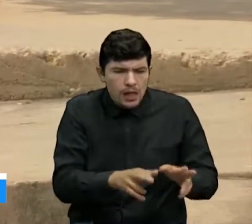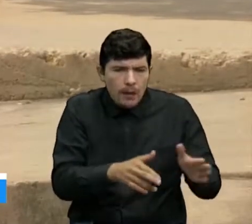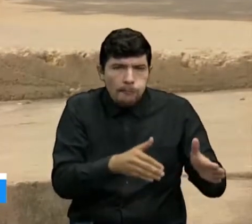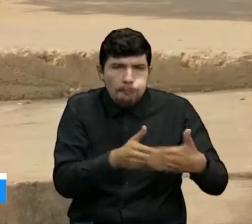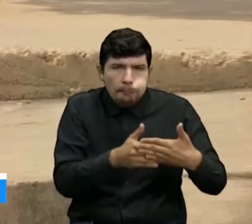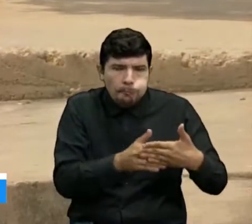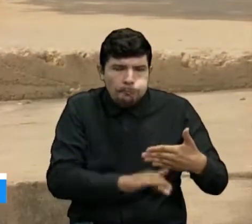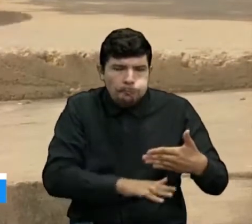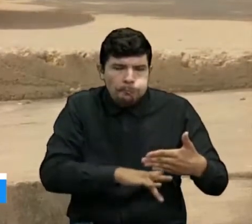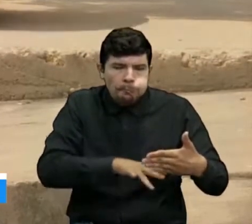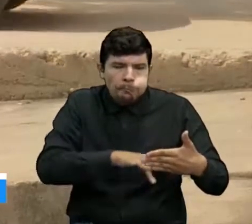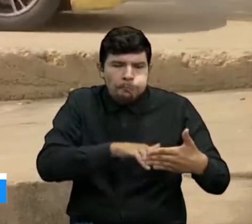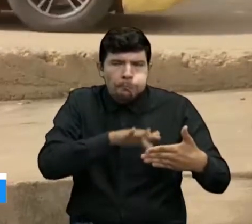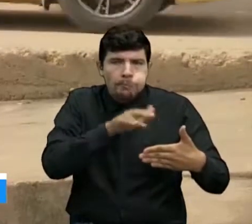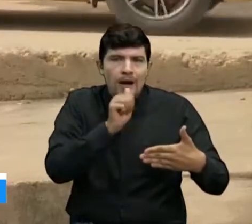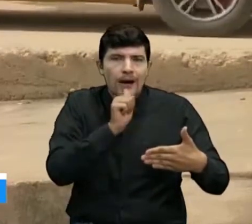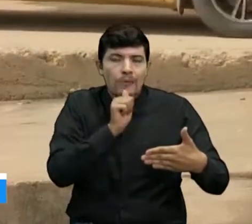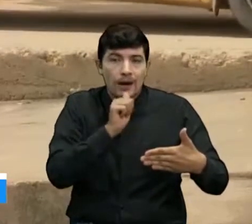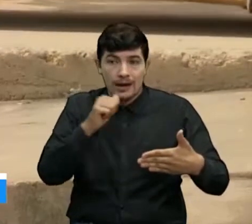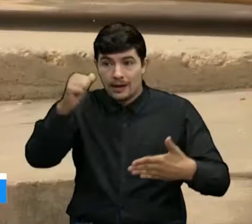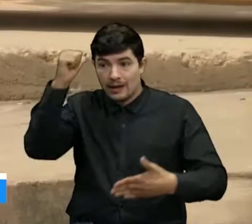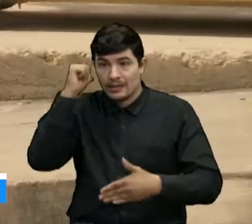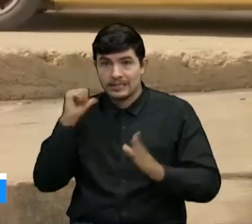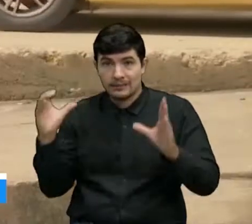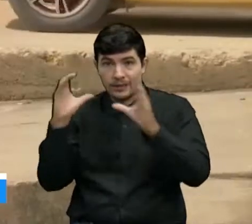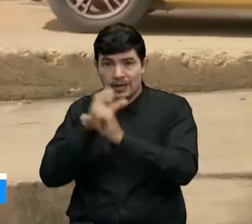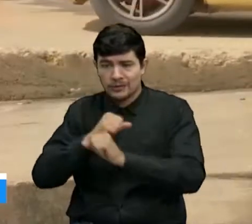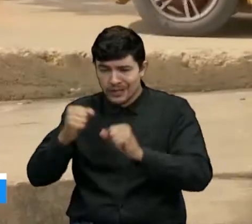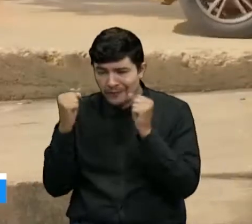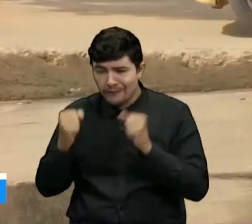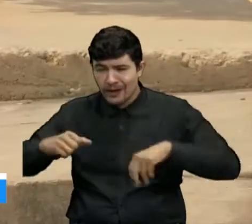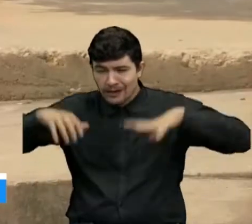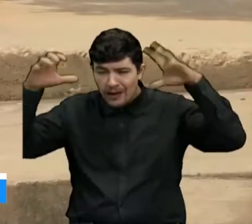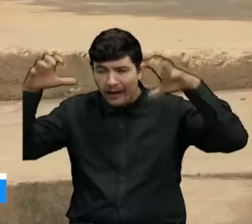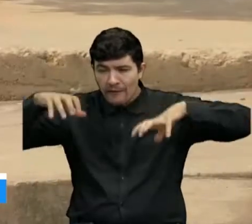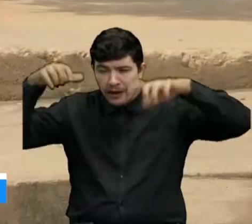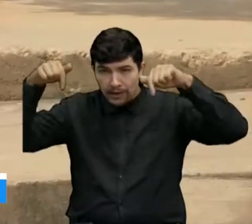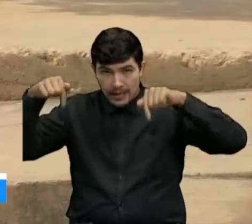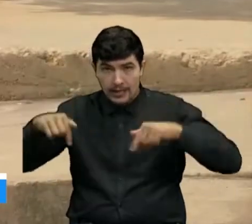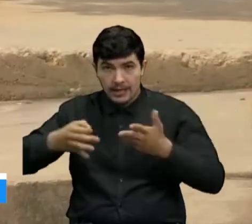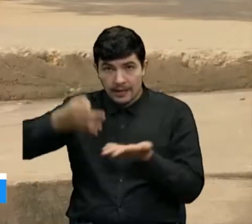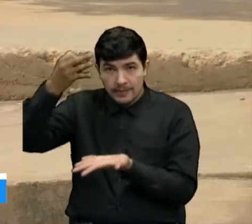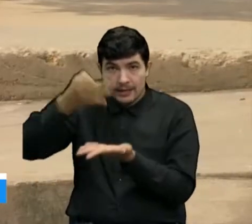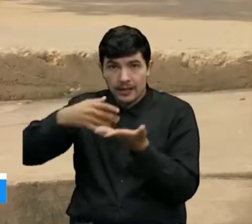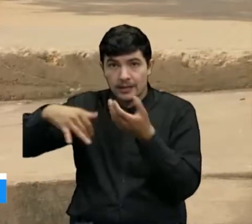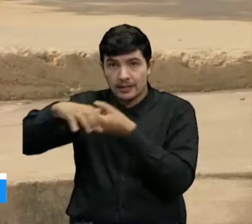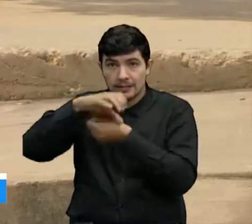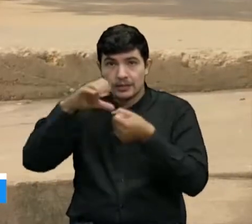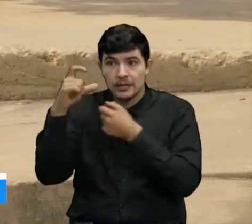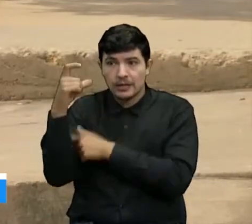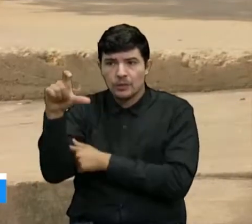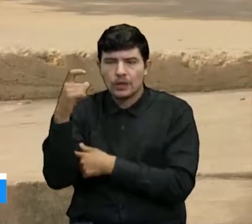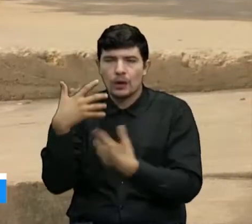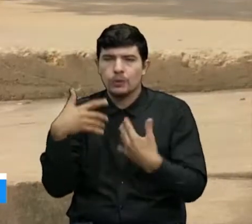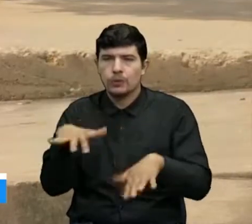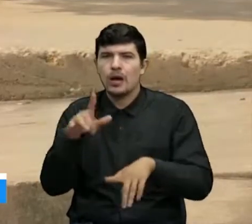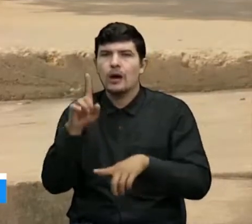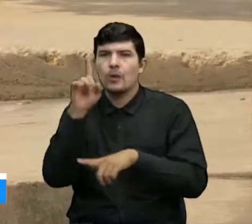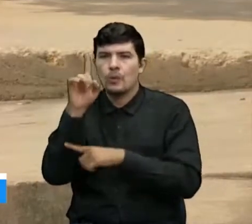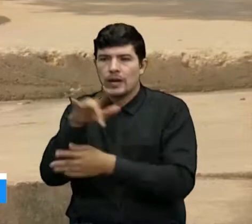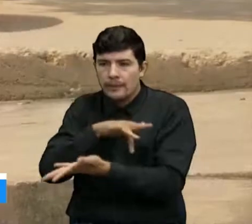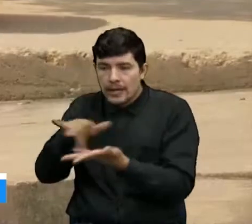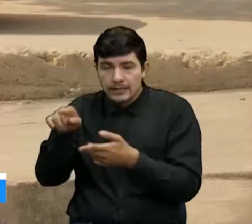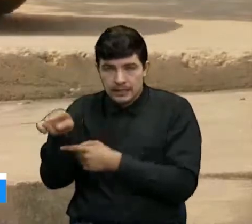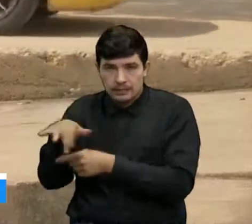desechos. Y es que ayer en horas de la noche con las precipitaciones presentadas en toda la capital de Norte de Santander, una emergencia se vivió